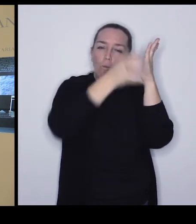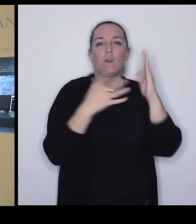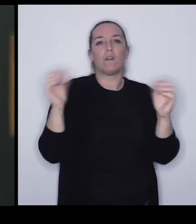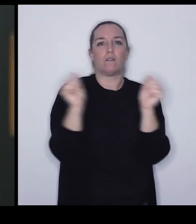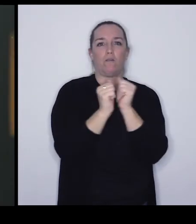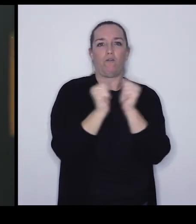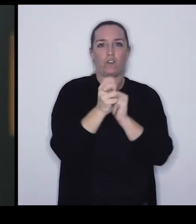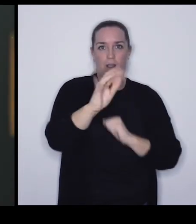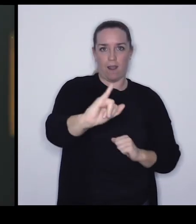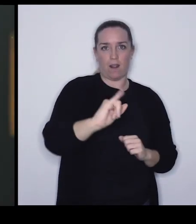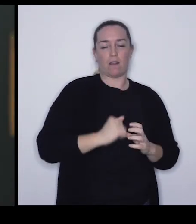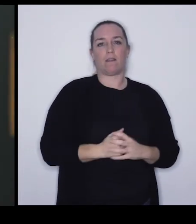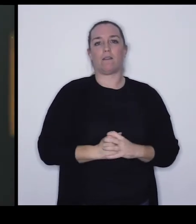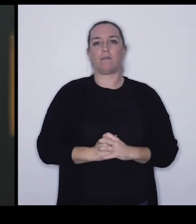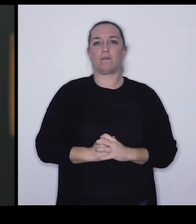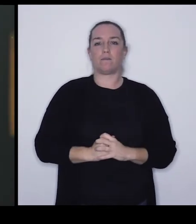el fósil.